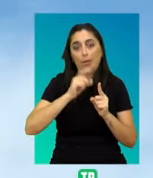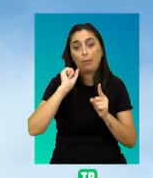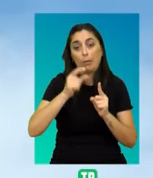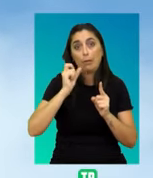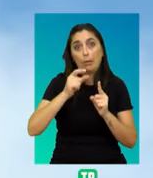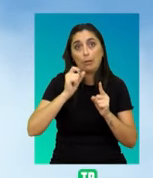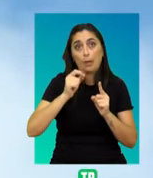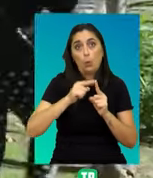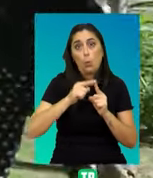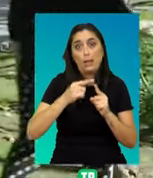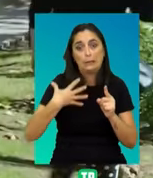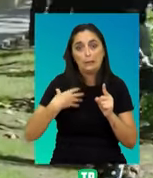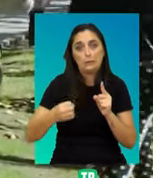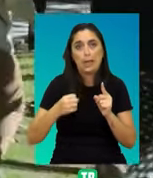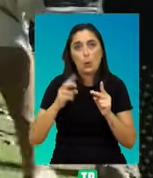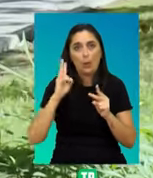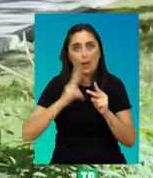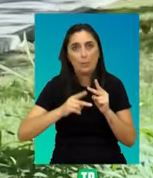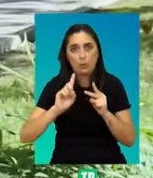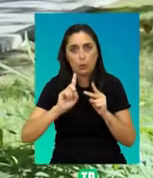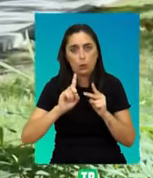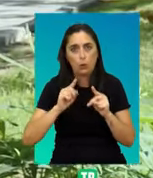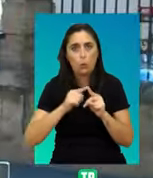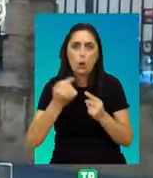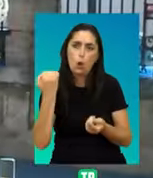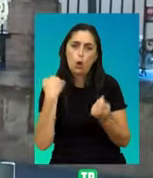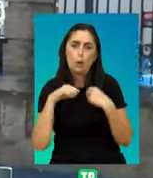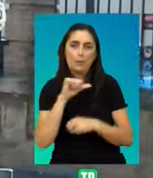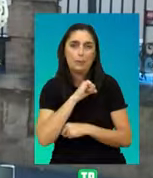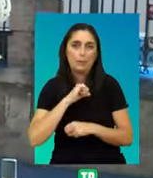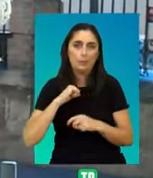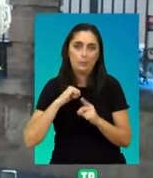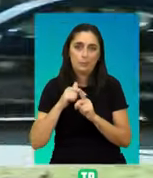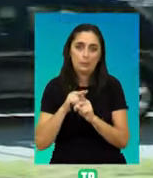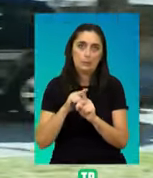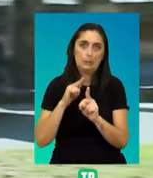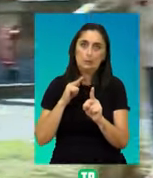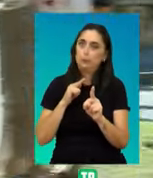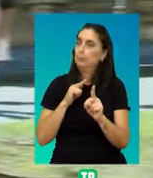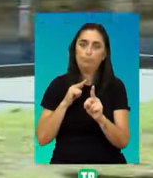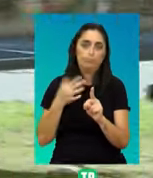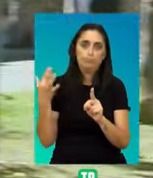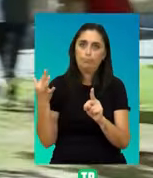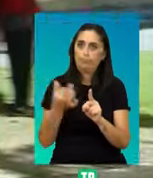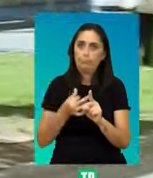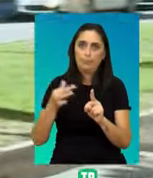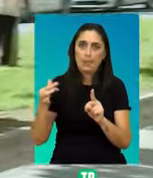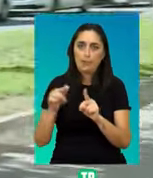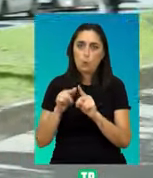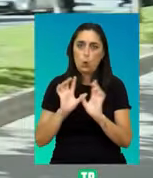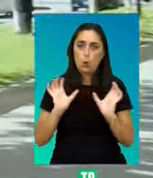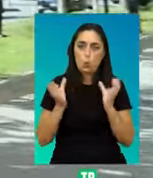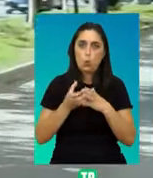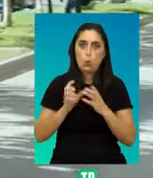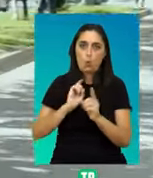habituales de delimitar la salud, alejándose de los comportamientos individuales y acercándose a las acciones medioambientales